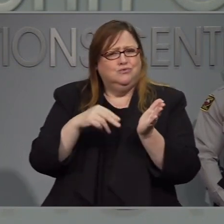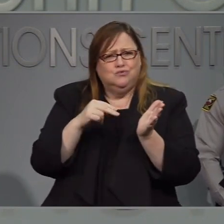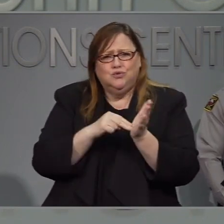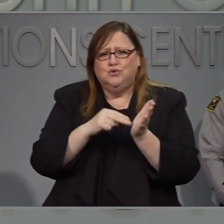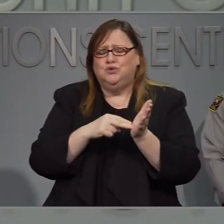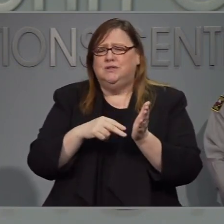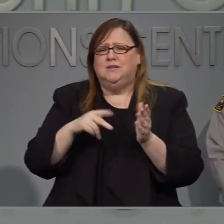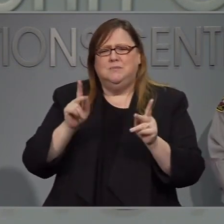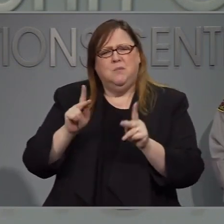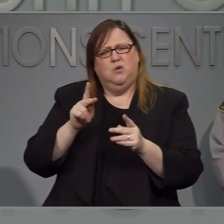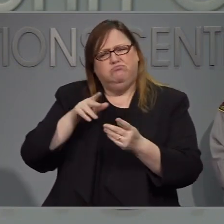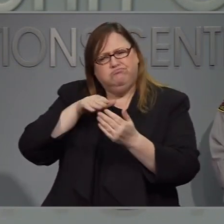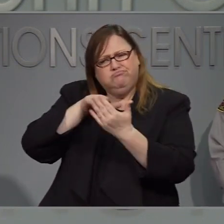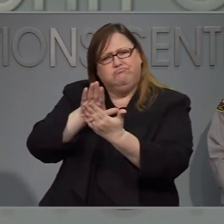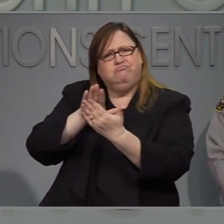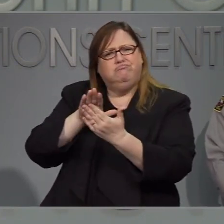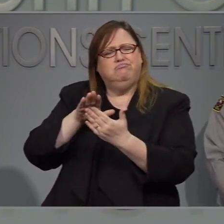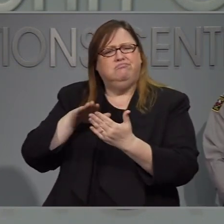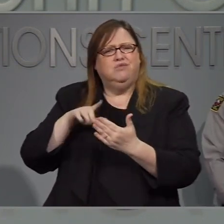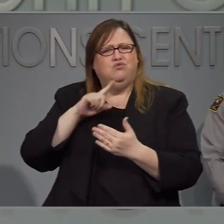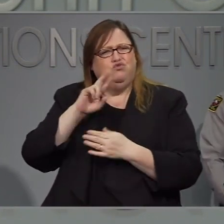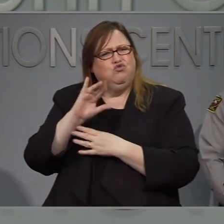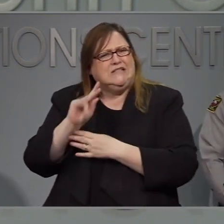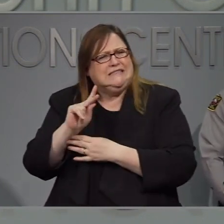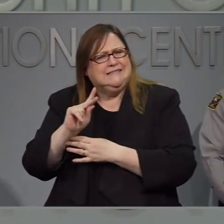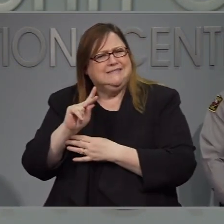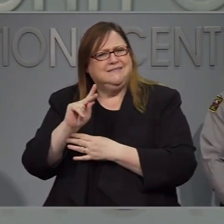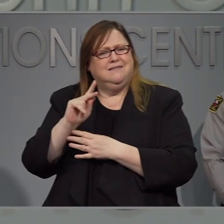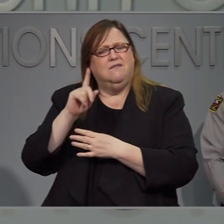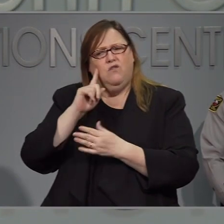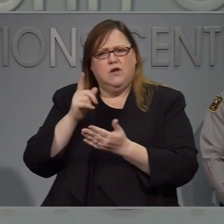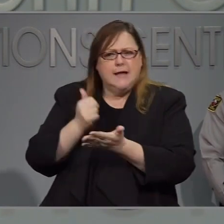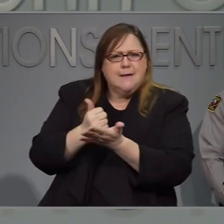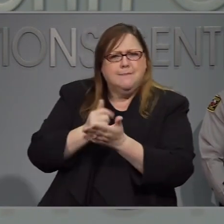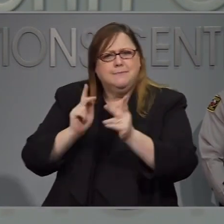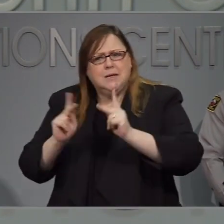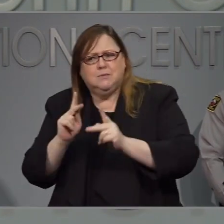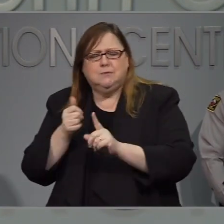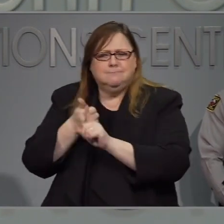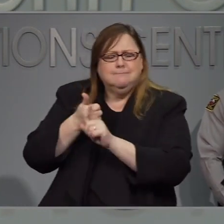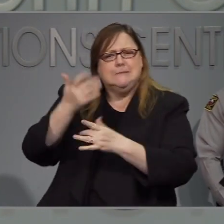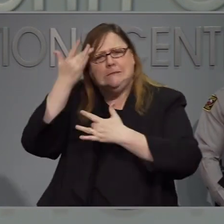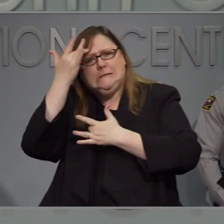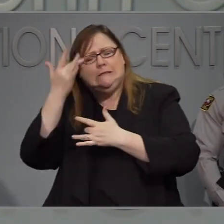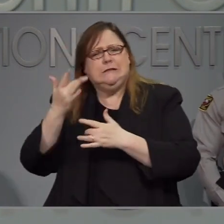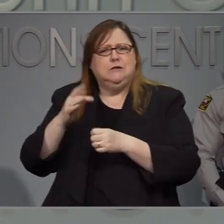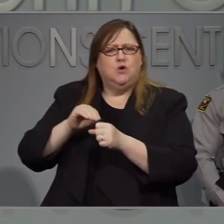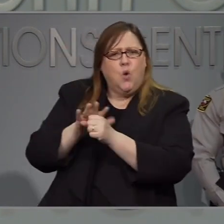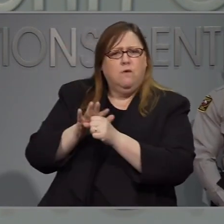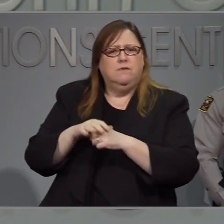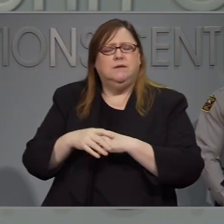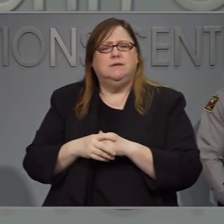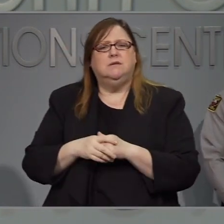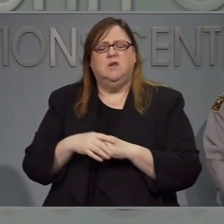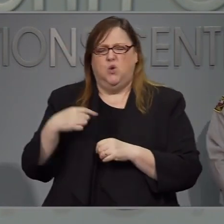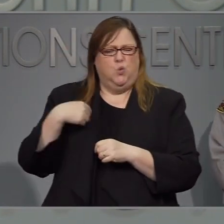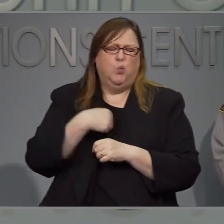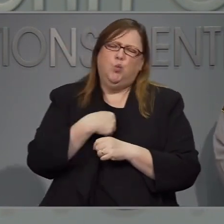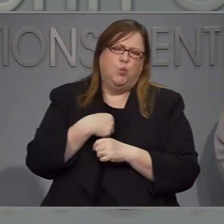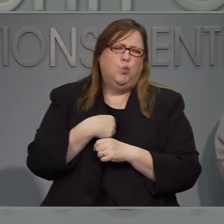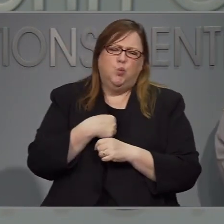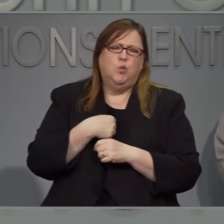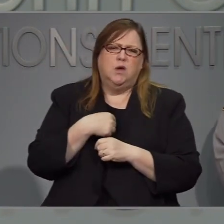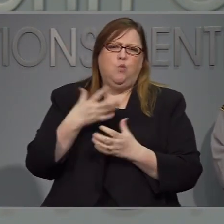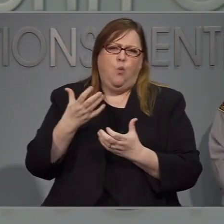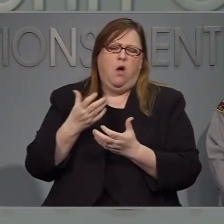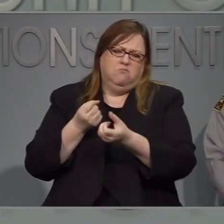profesionales de salud que se están arriesgando al tratar a los pacientes. Creo que están van a estar preparados para esta